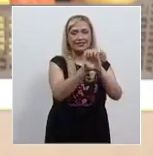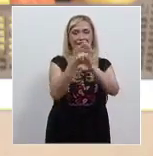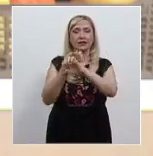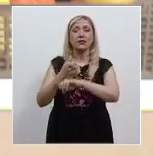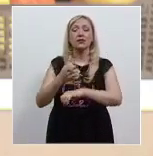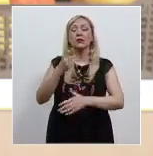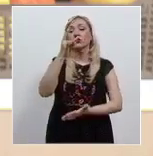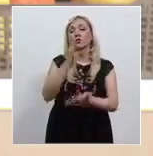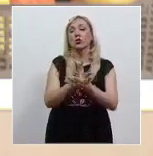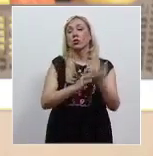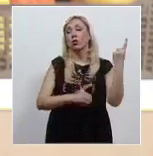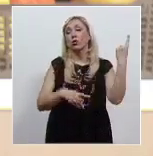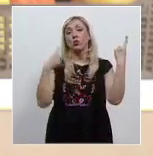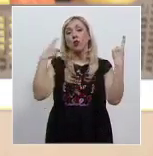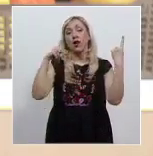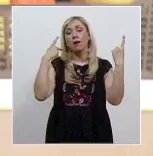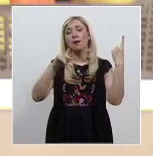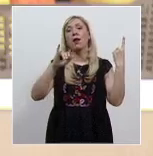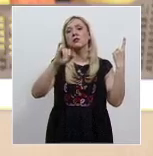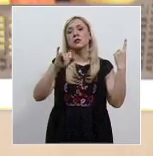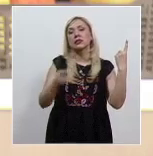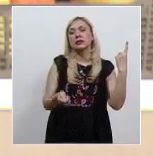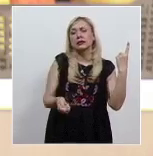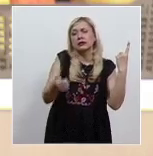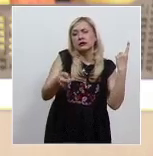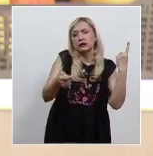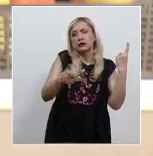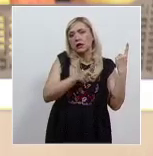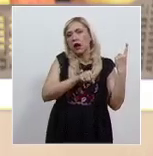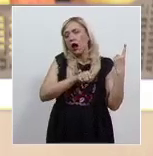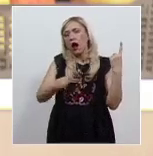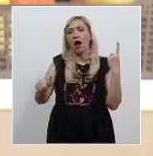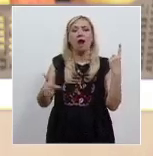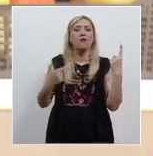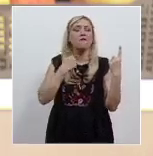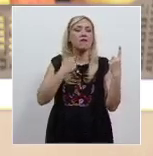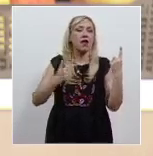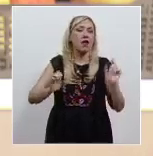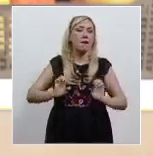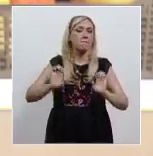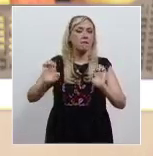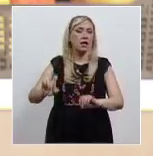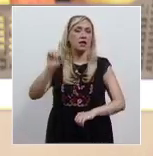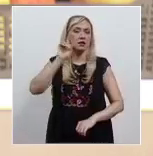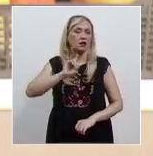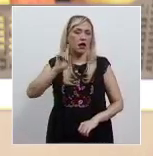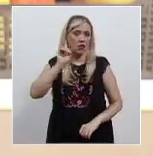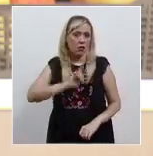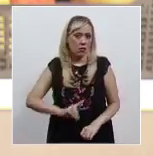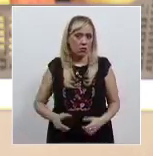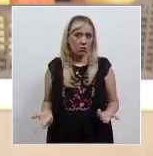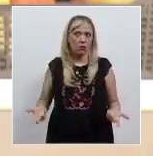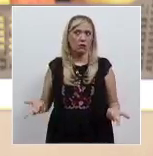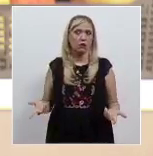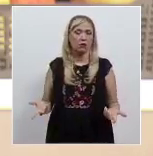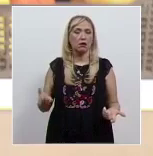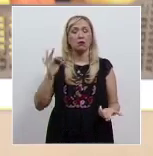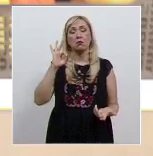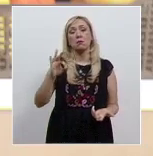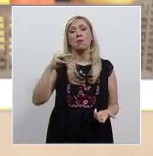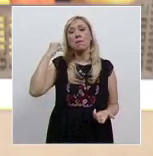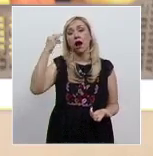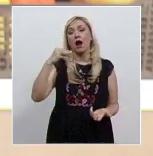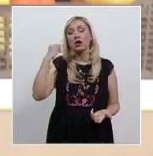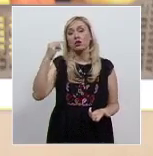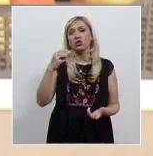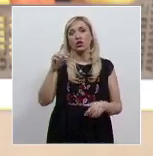se clasifica el ataque como tentativa de femicidio. En el mes de marzo, el 2 de marzo, el Estado de Puebla